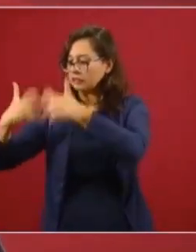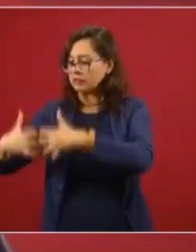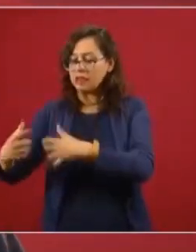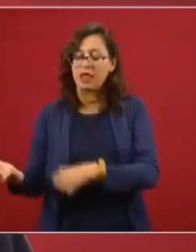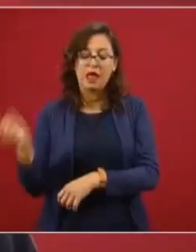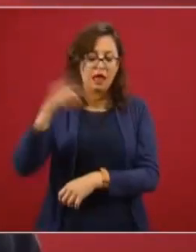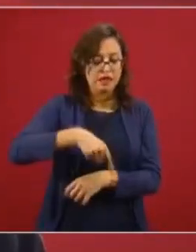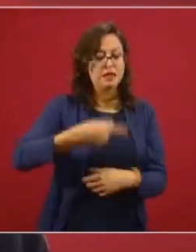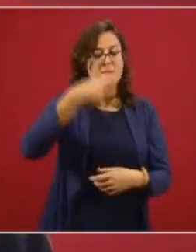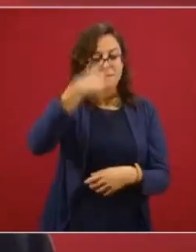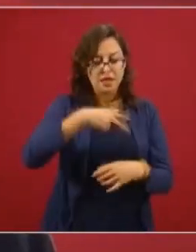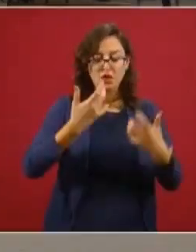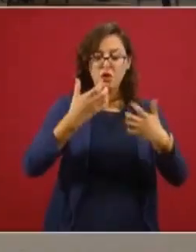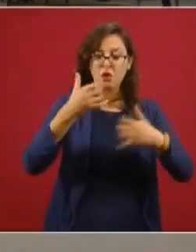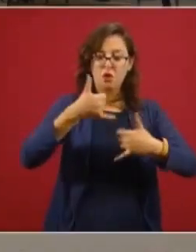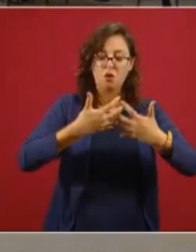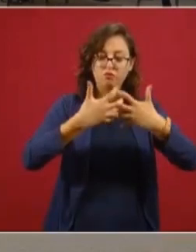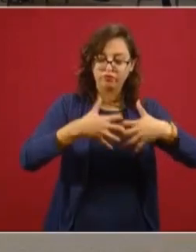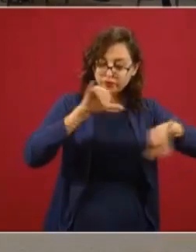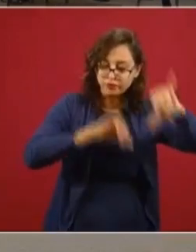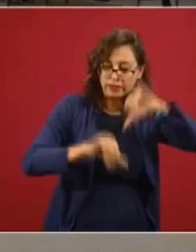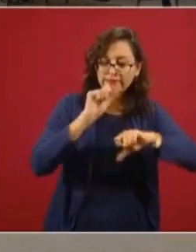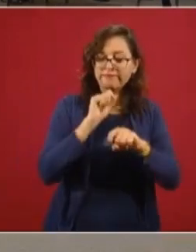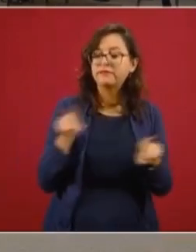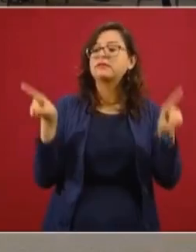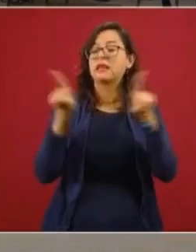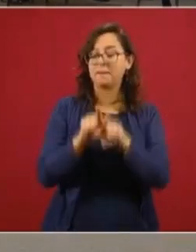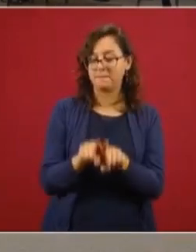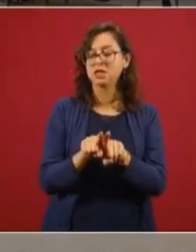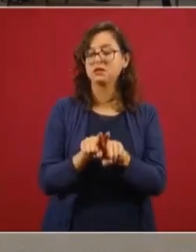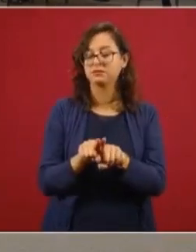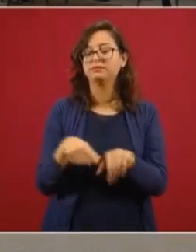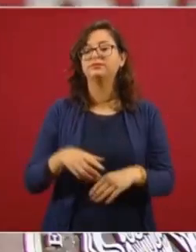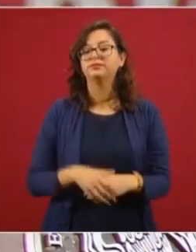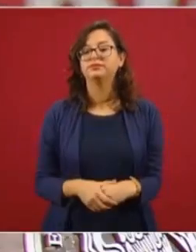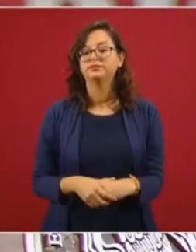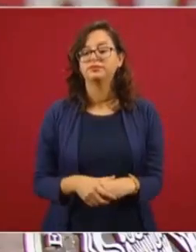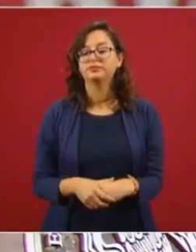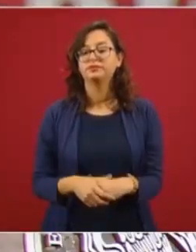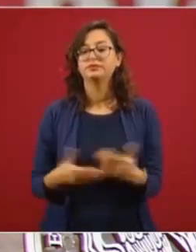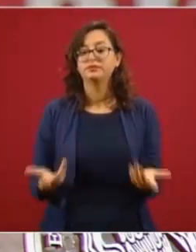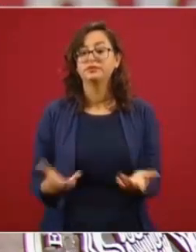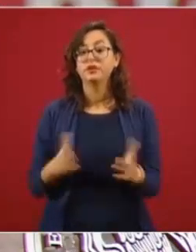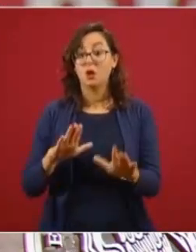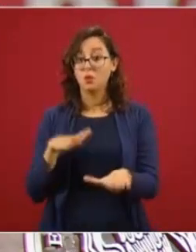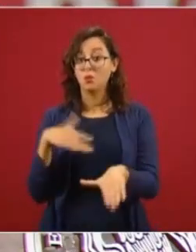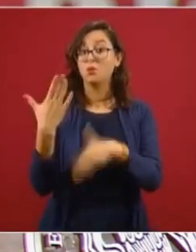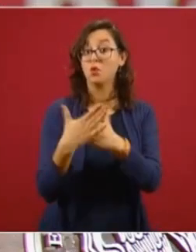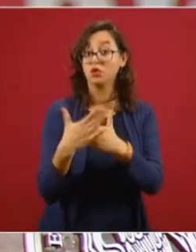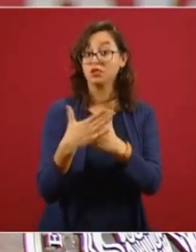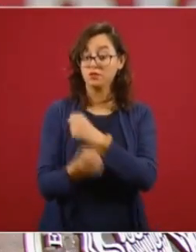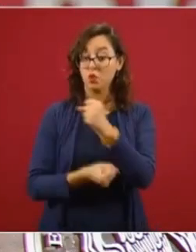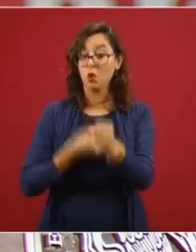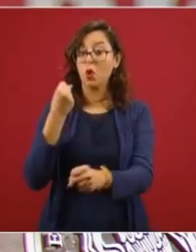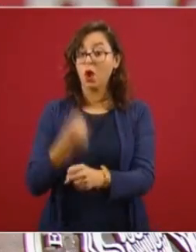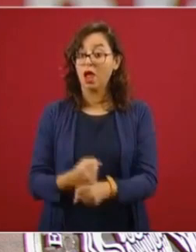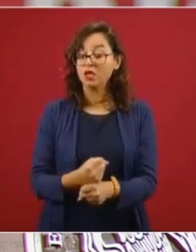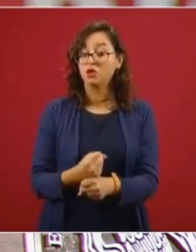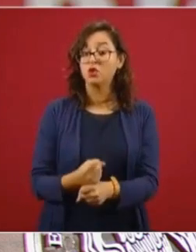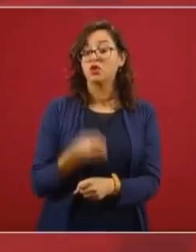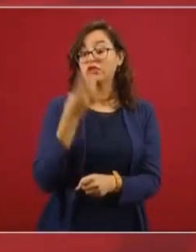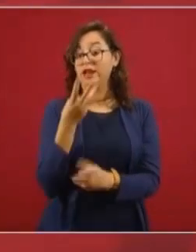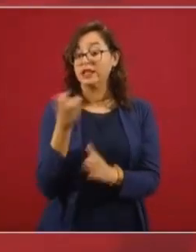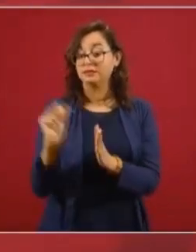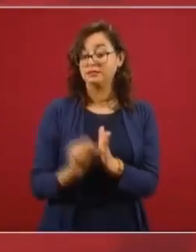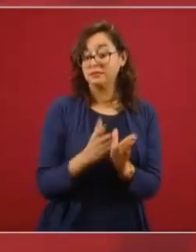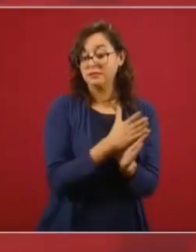Leomont, acá en México. Durante el primer trimestre del año, entonces, ya arrancamos el proceso de manufactura,